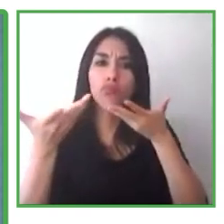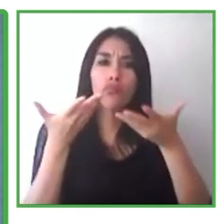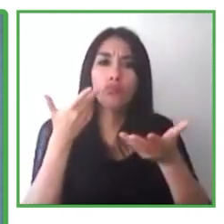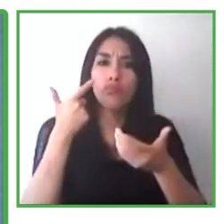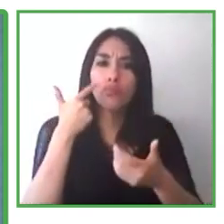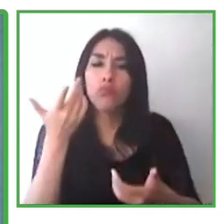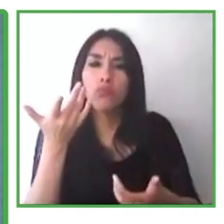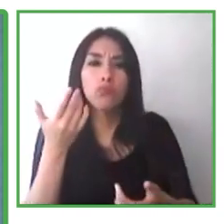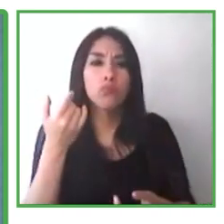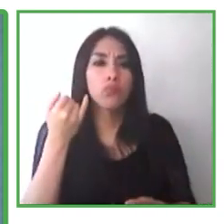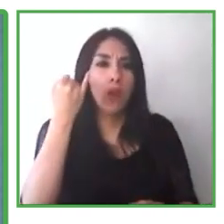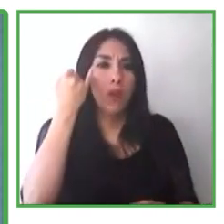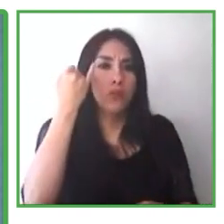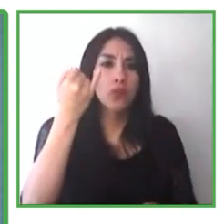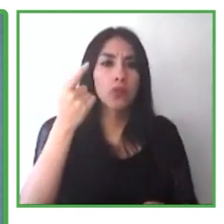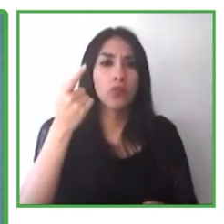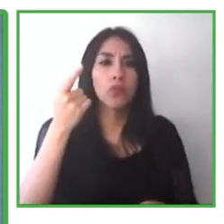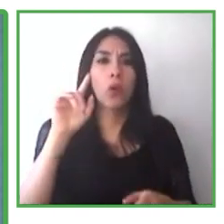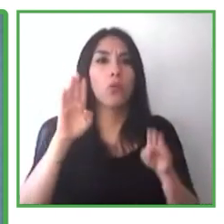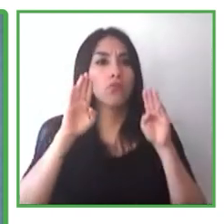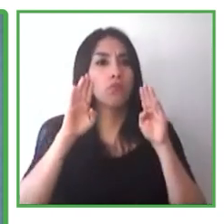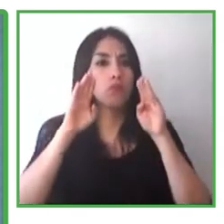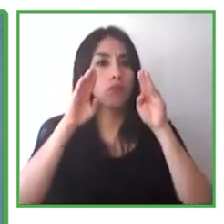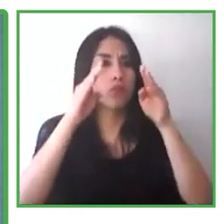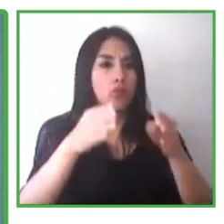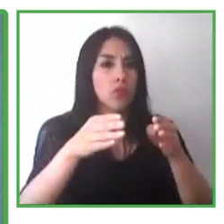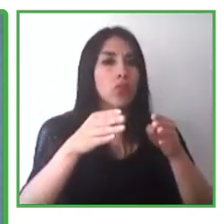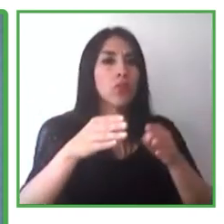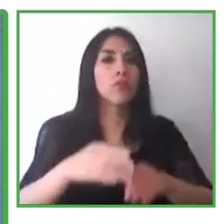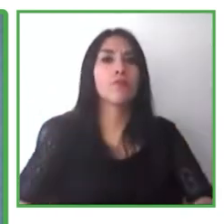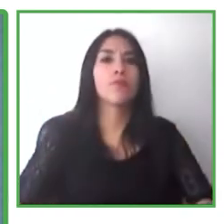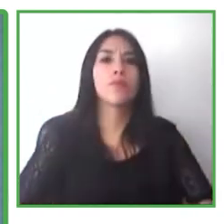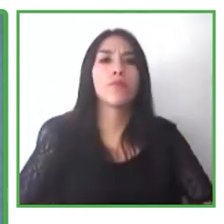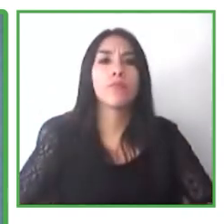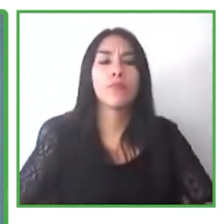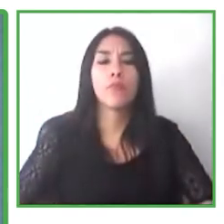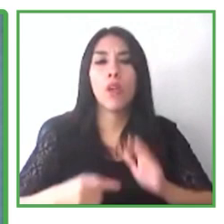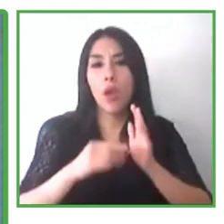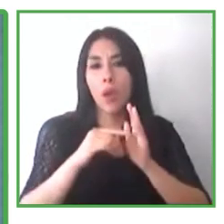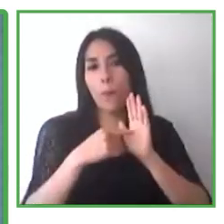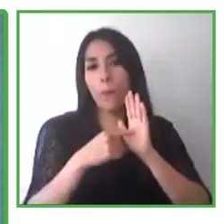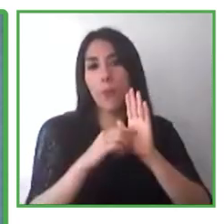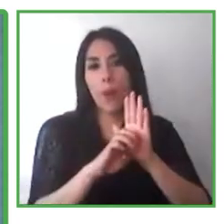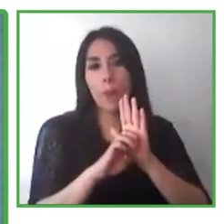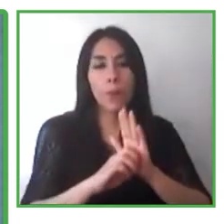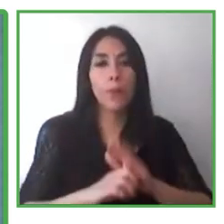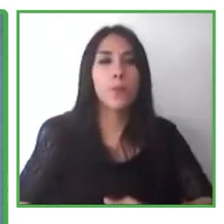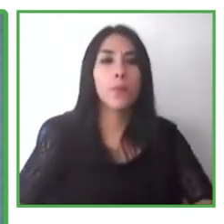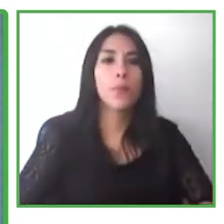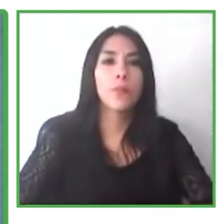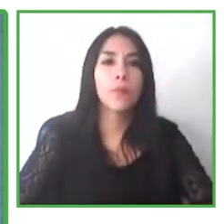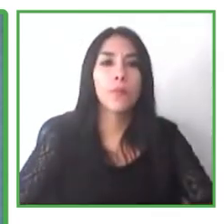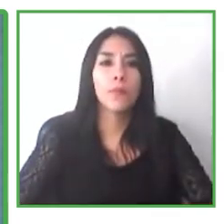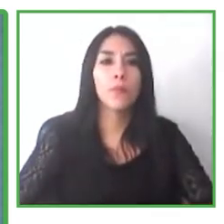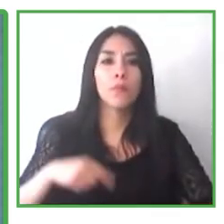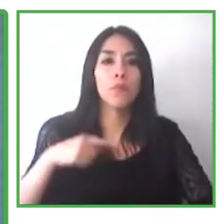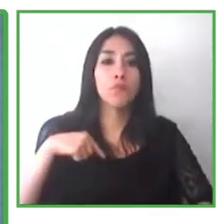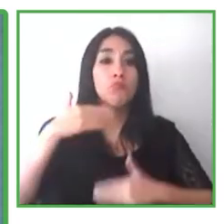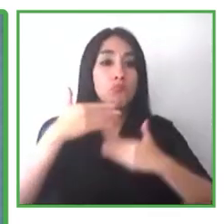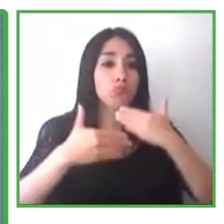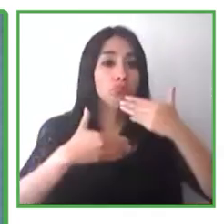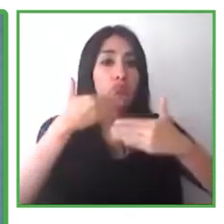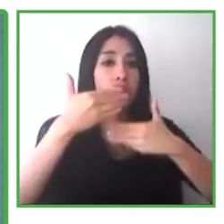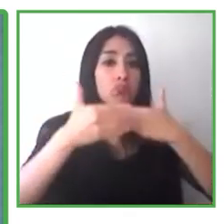en sus habilidades. Organizamos, por ejemplo, en el proceso de selección,